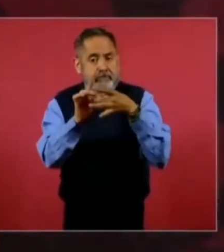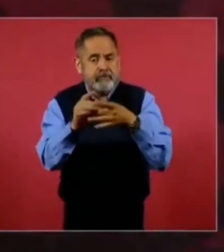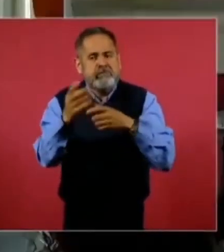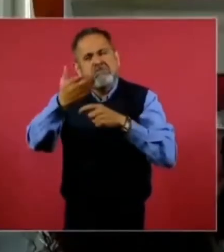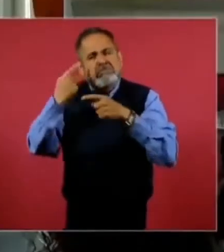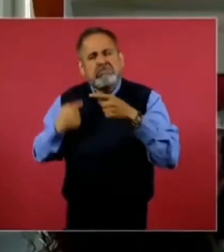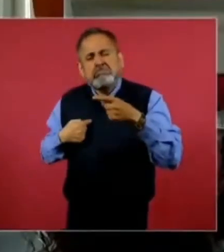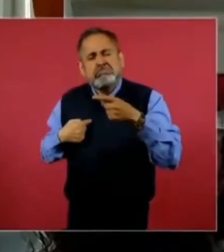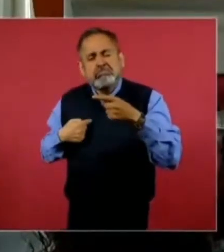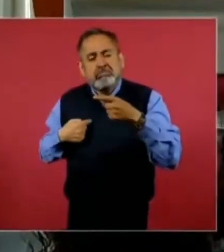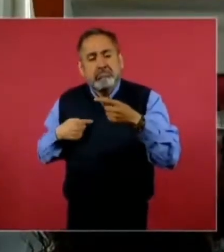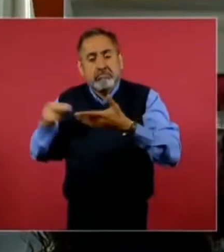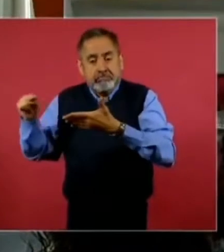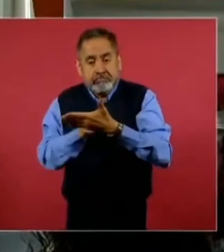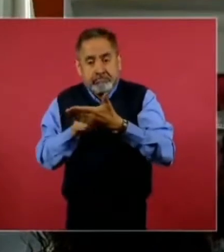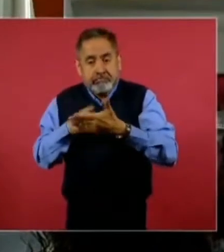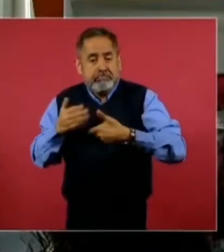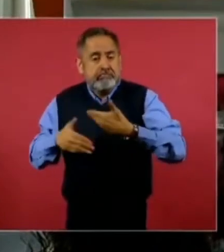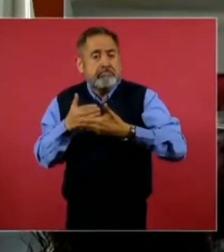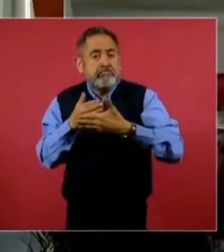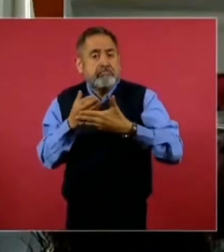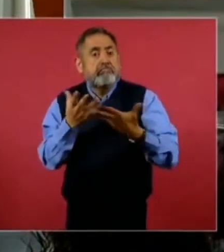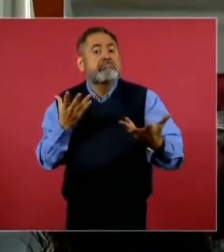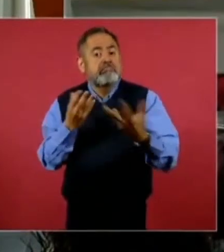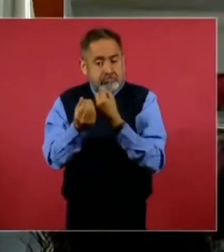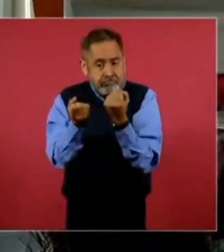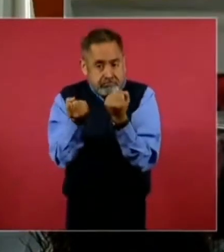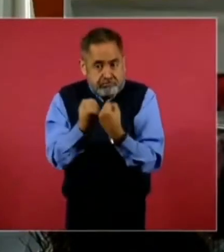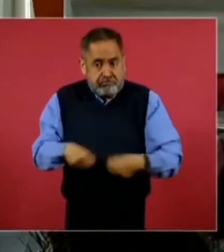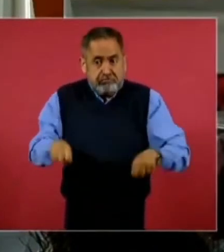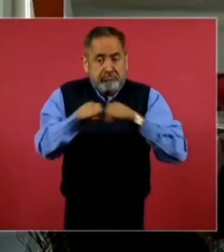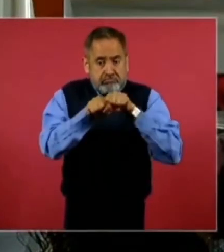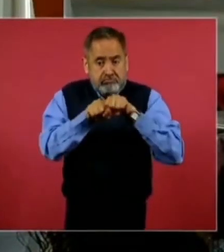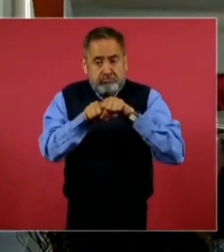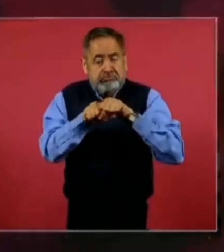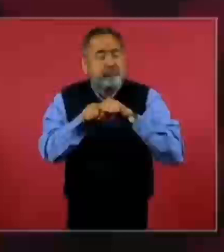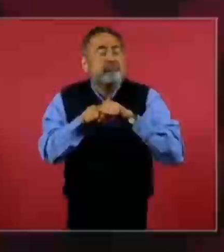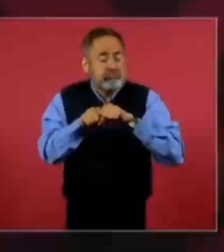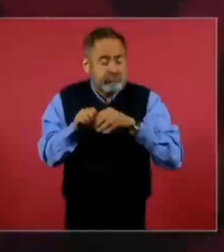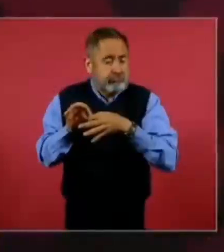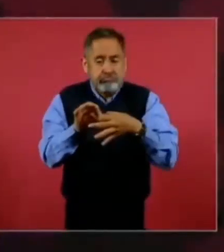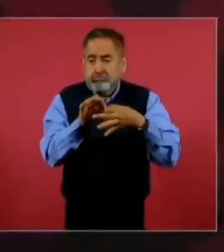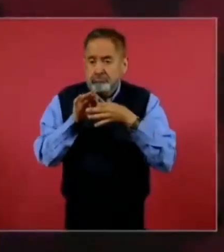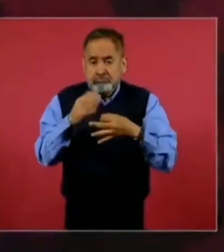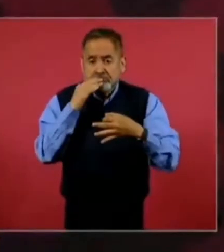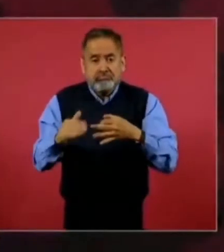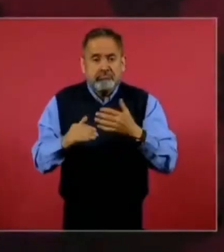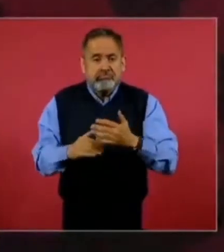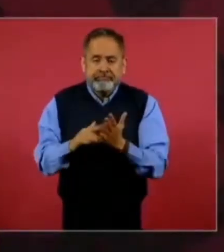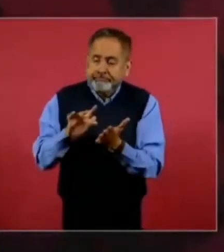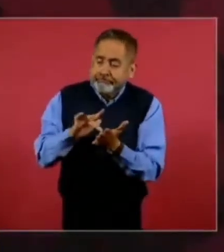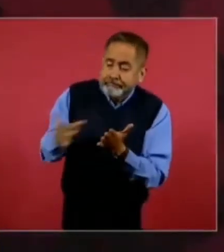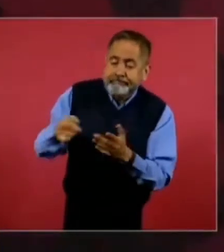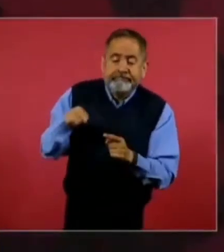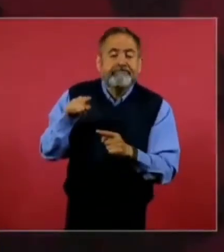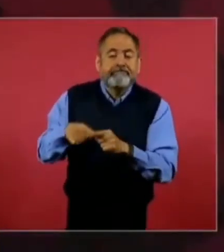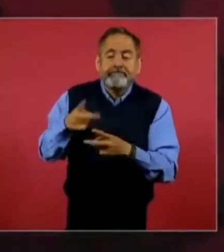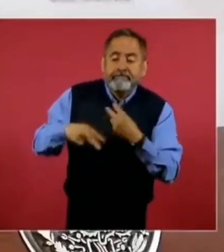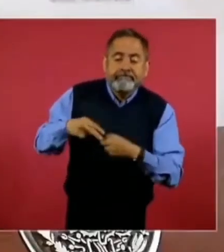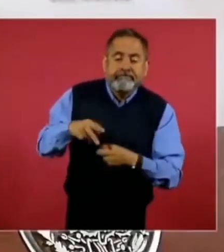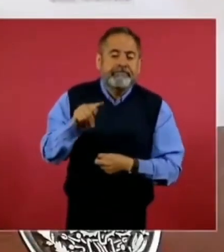en ese entonces, y en buena medida gracias al tratado.